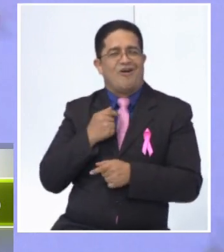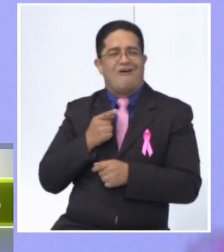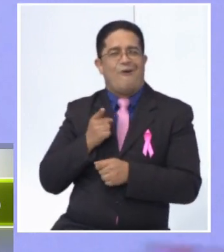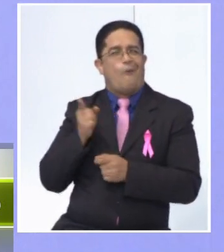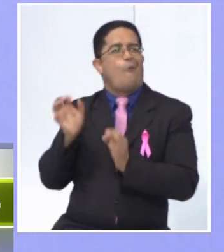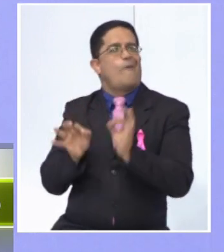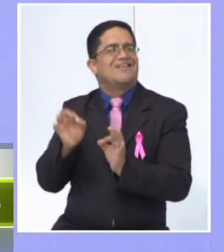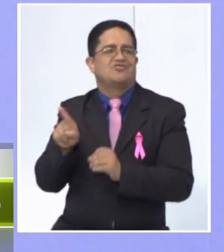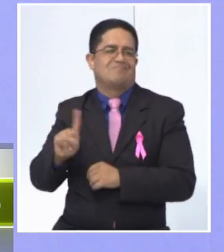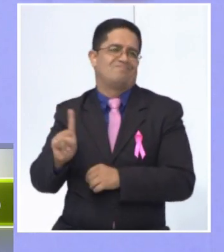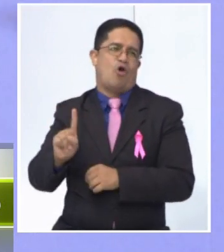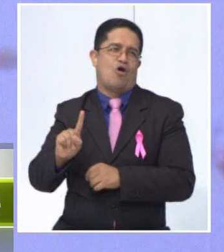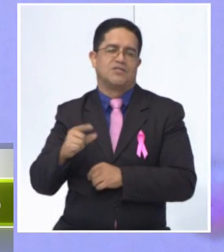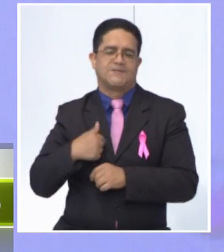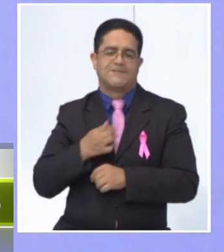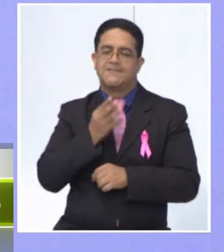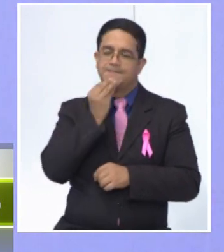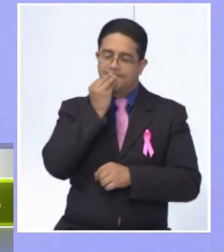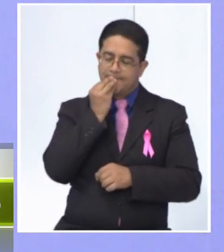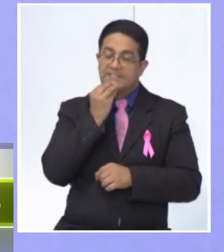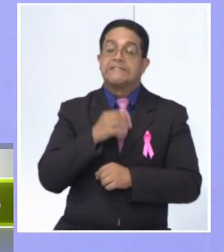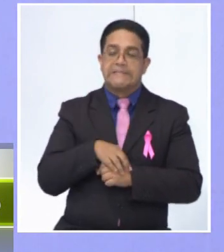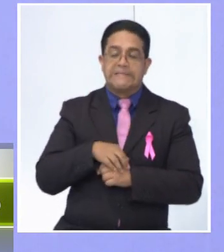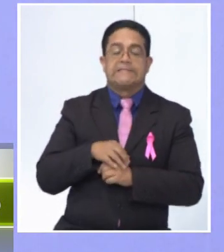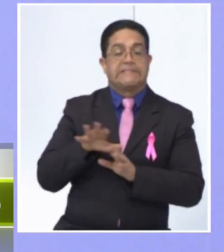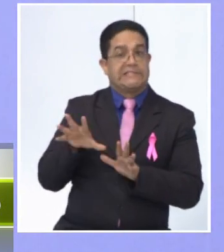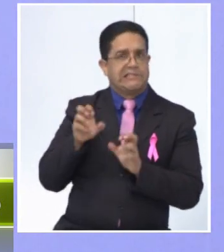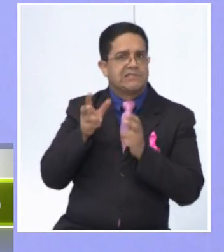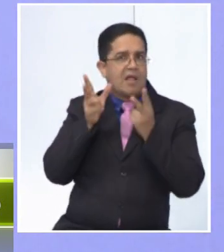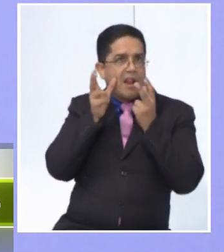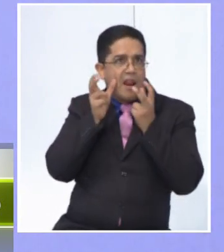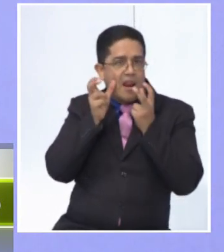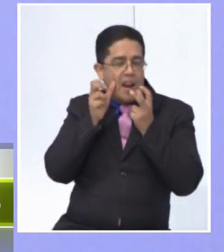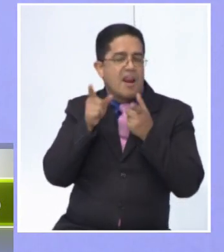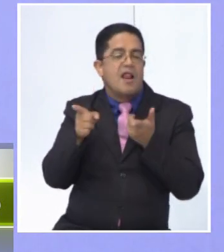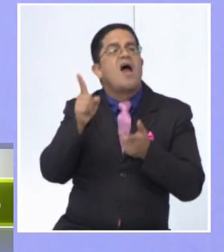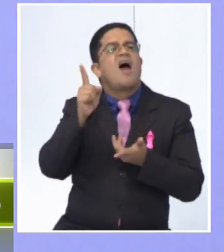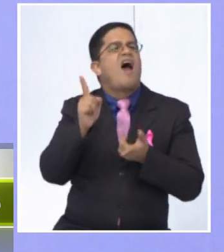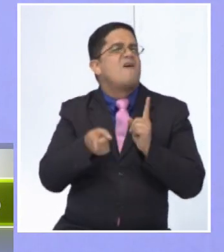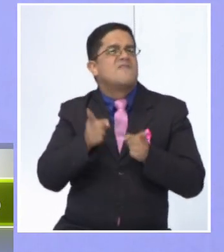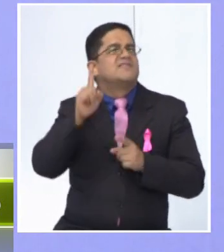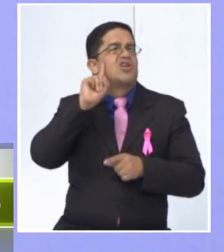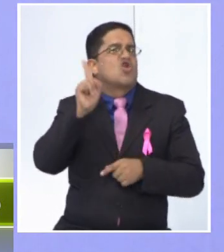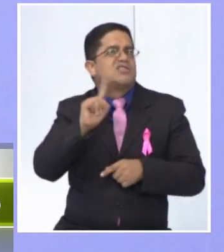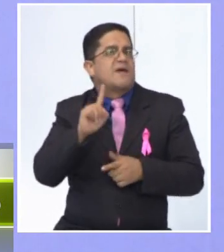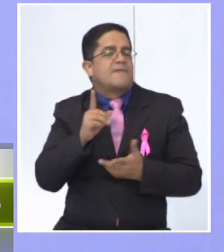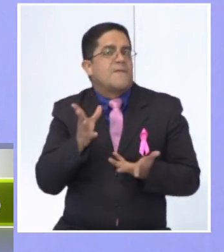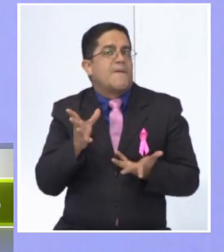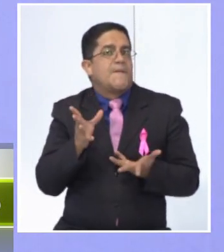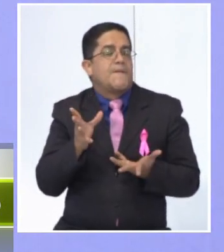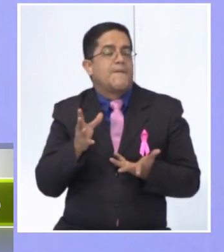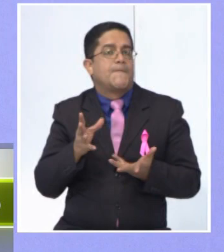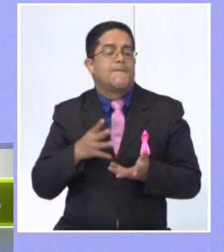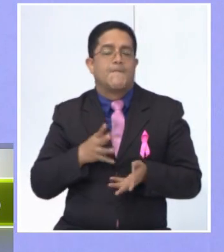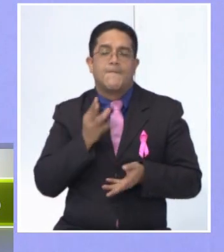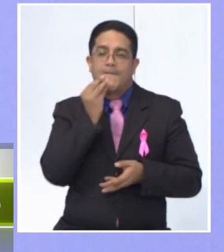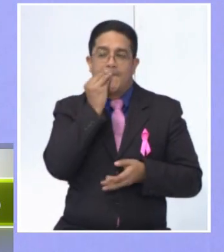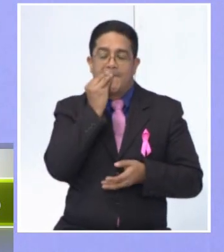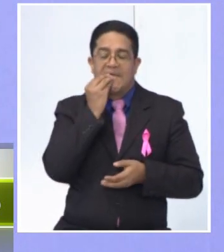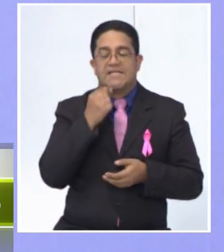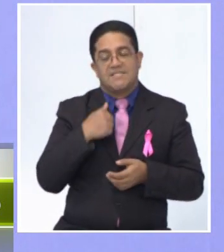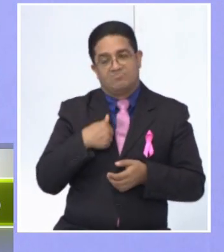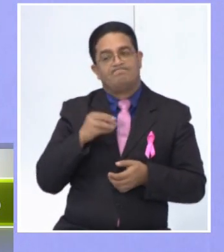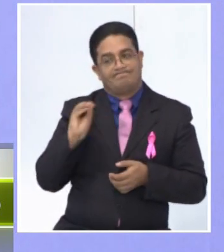decir, si hay algún momento en que no sabemos exactamente qué decir, simplemente decir, mira, no sé